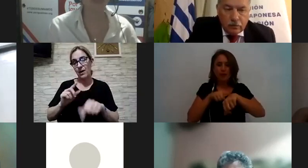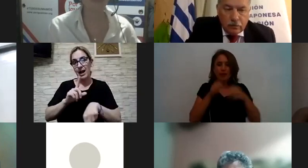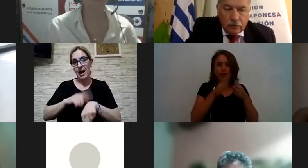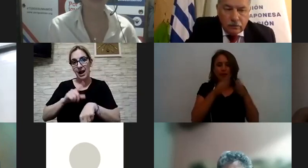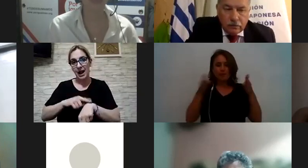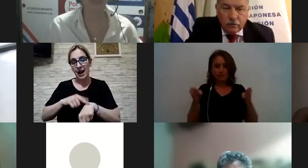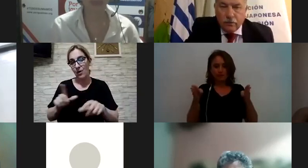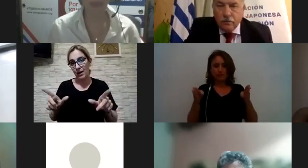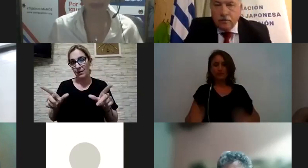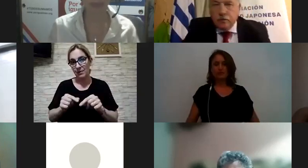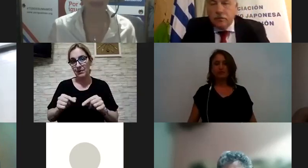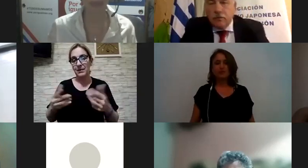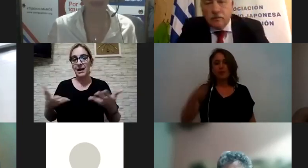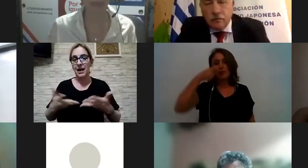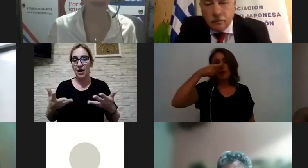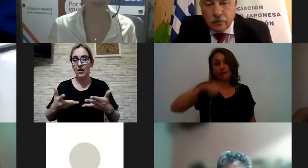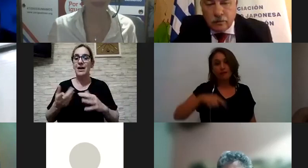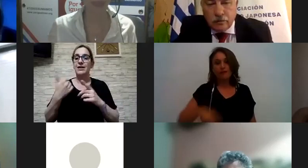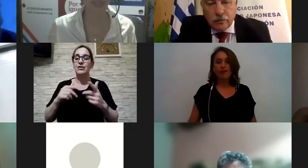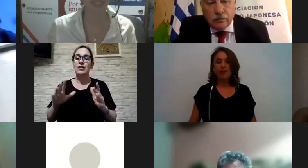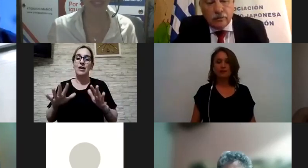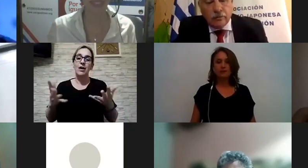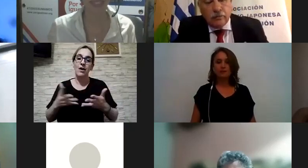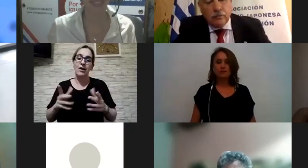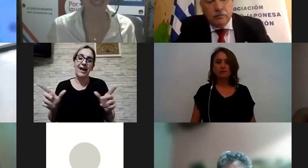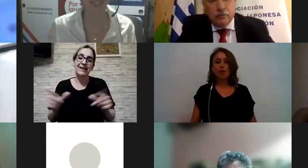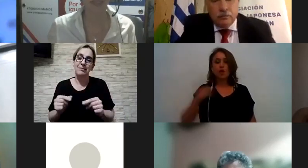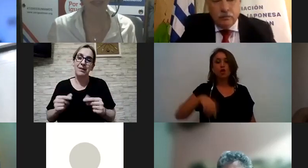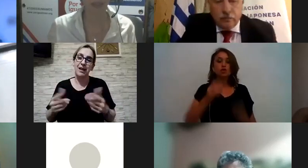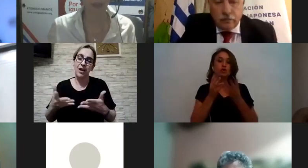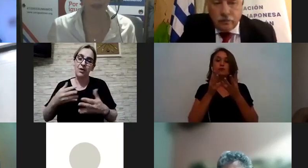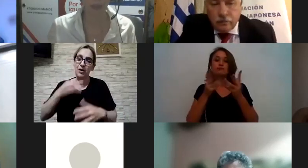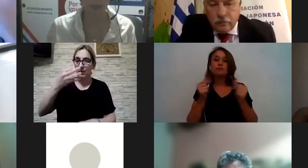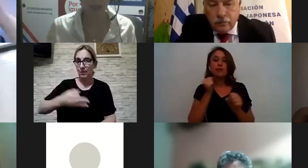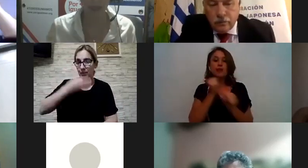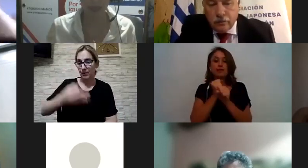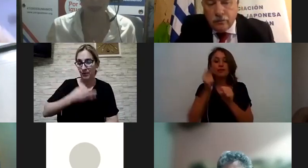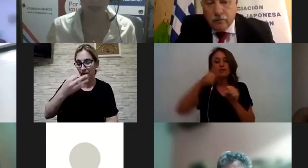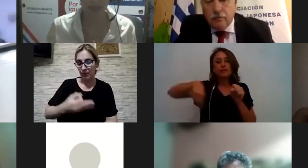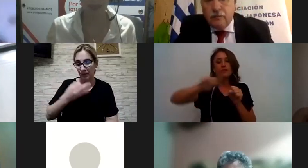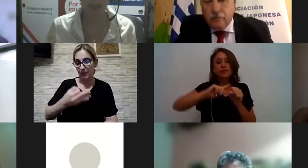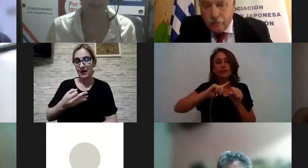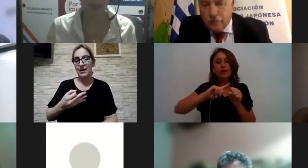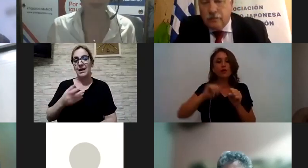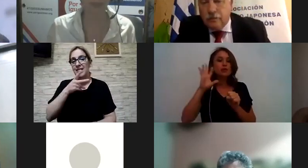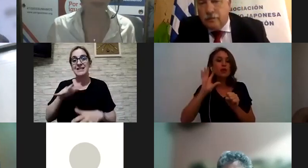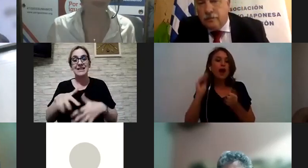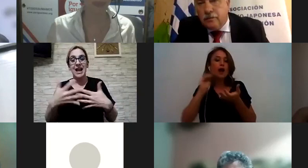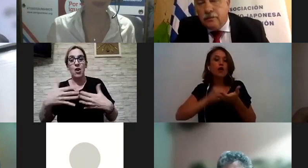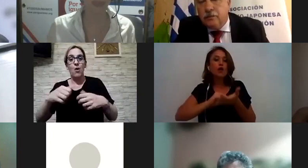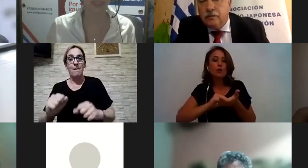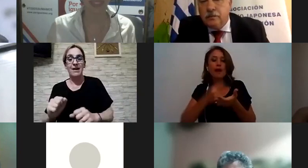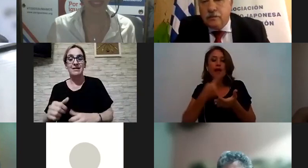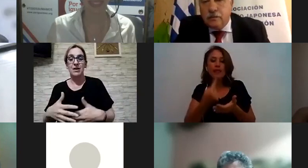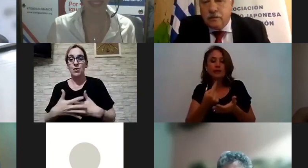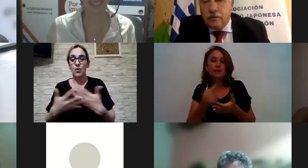ir generalizando bueno creo que por acá seguimos terminando nuestros aportes y nos tengo que decir algo más y no le damos paso a